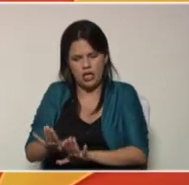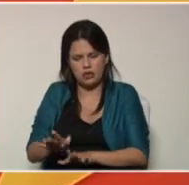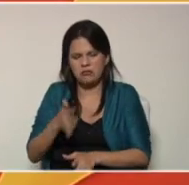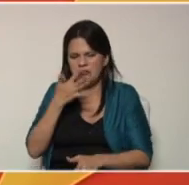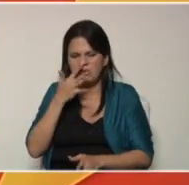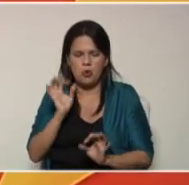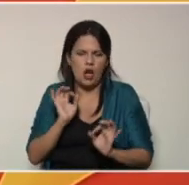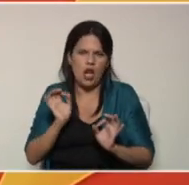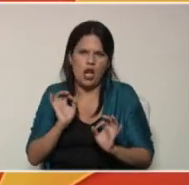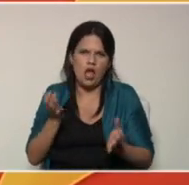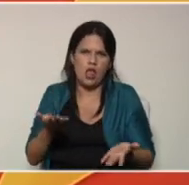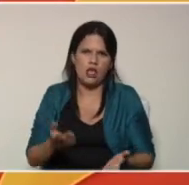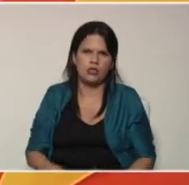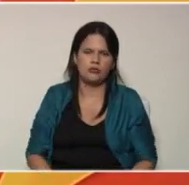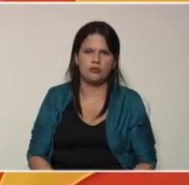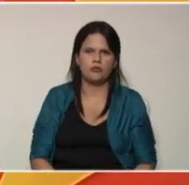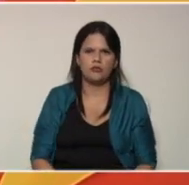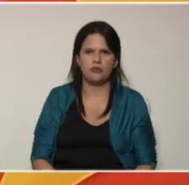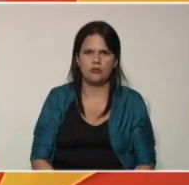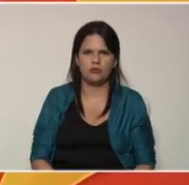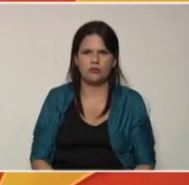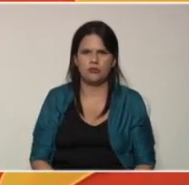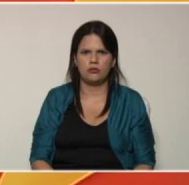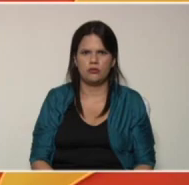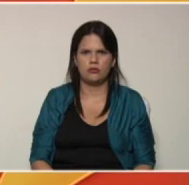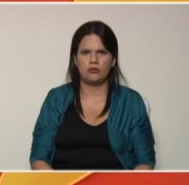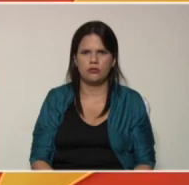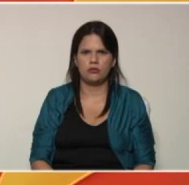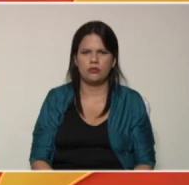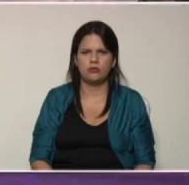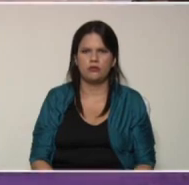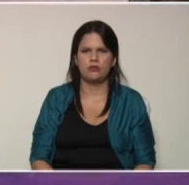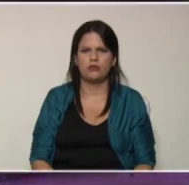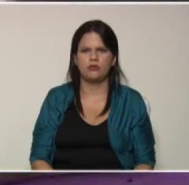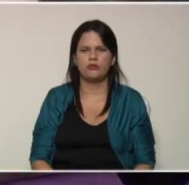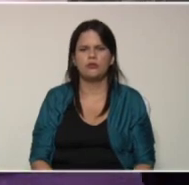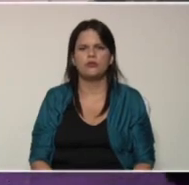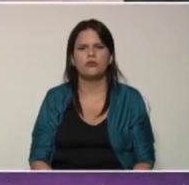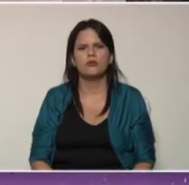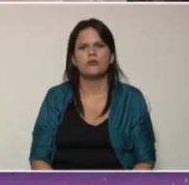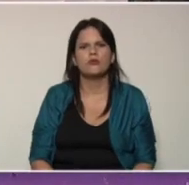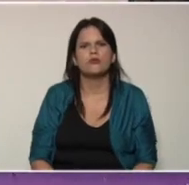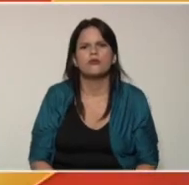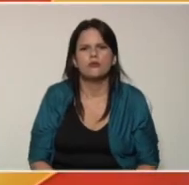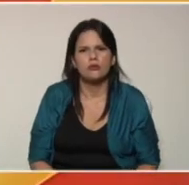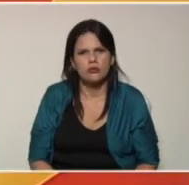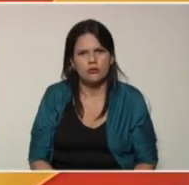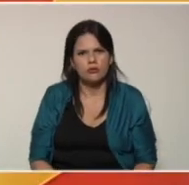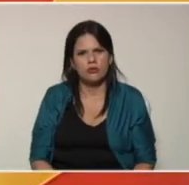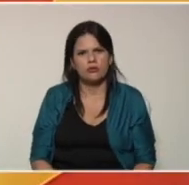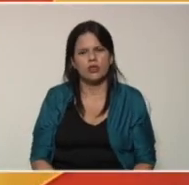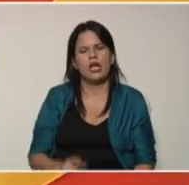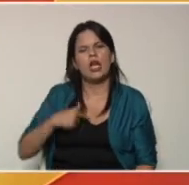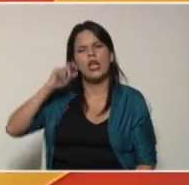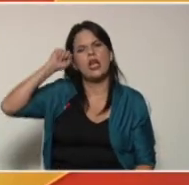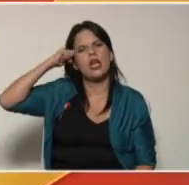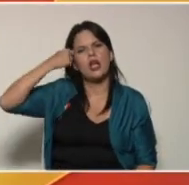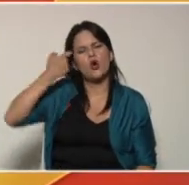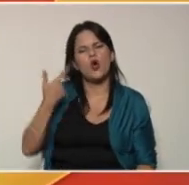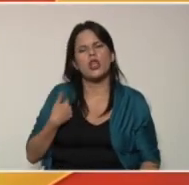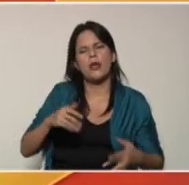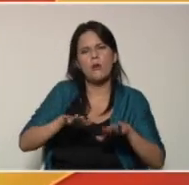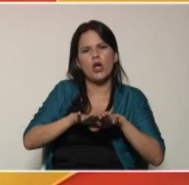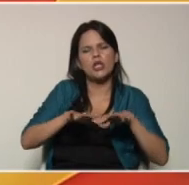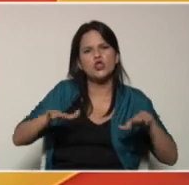también realiza ese proceso de neutralización de los malos olores del proceso de descomposición propiamente recordemos que el